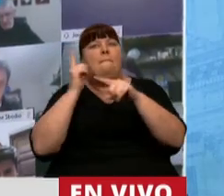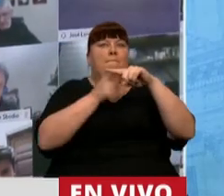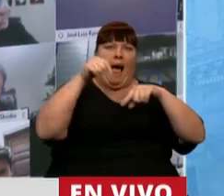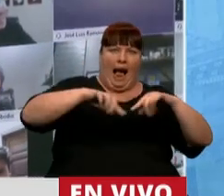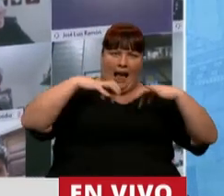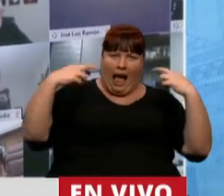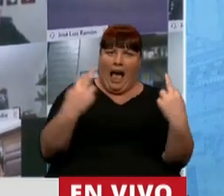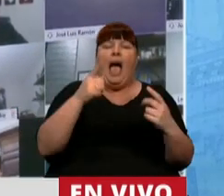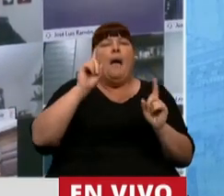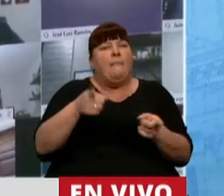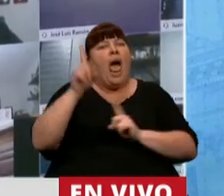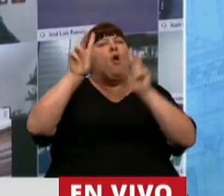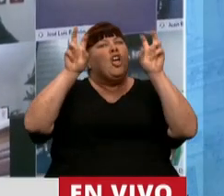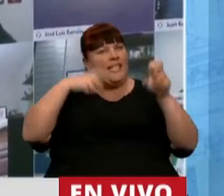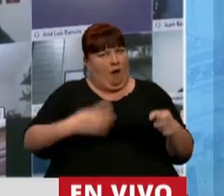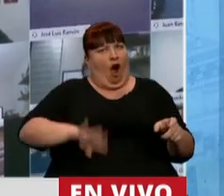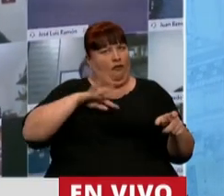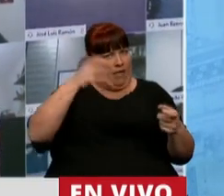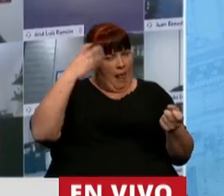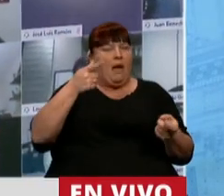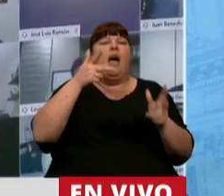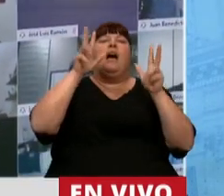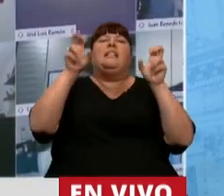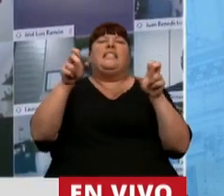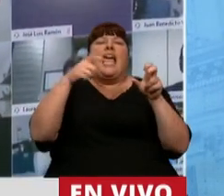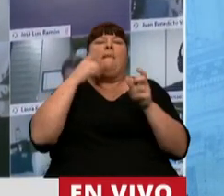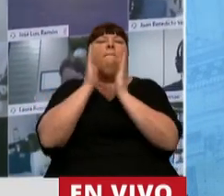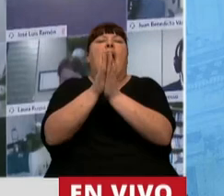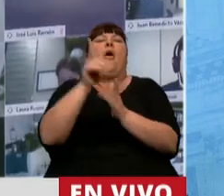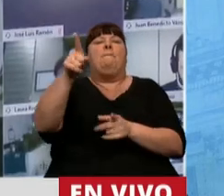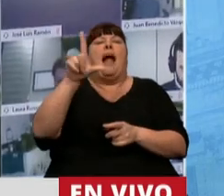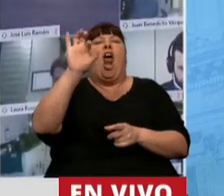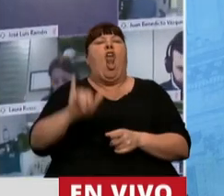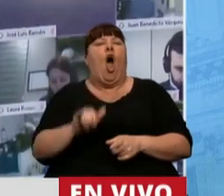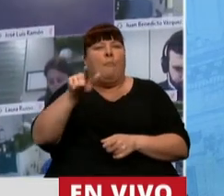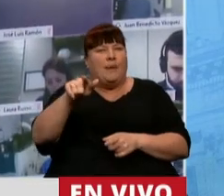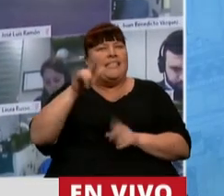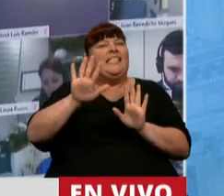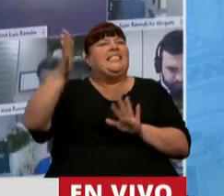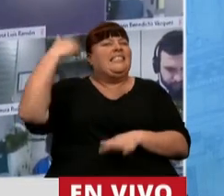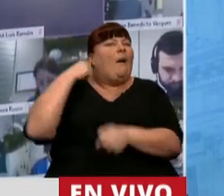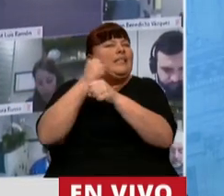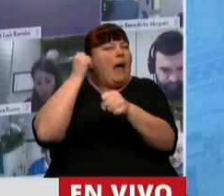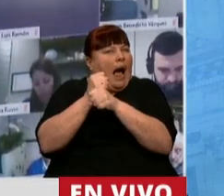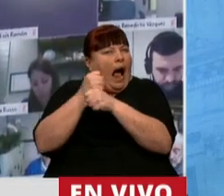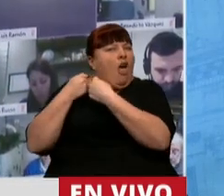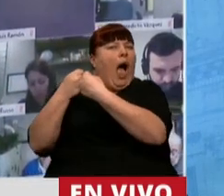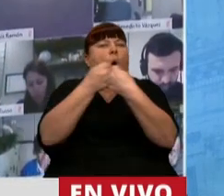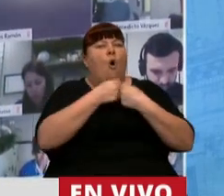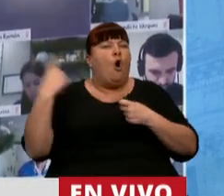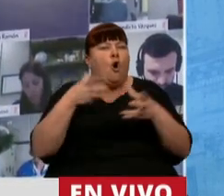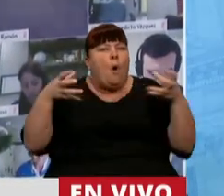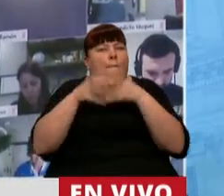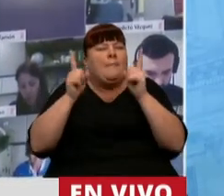Y aunque algunos temas nos agraviaban, como meter una amnistía para Cristóbal López cuando estábamos trabajando de común acuerdo